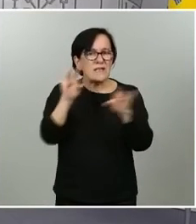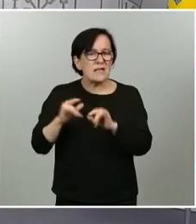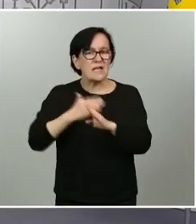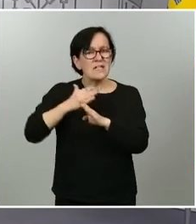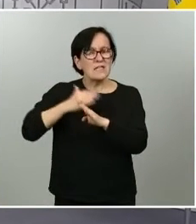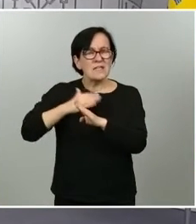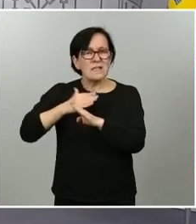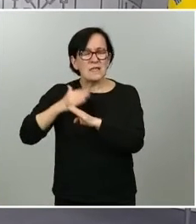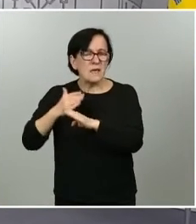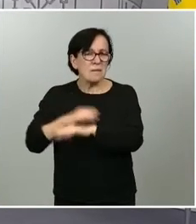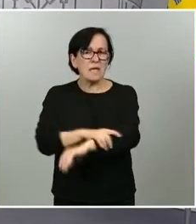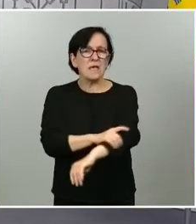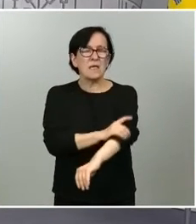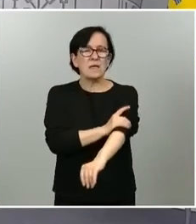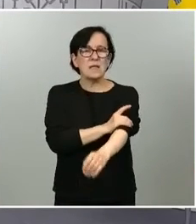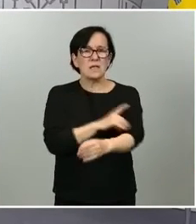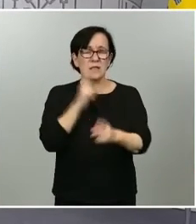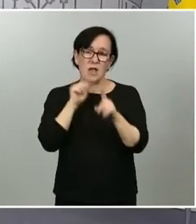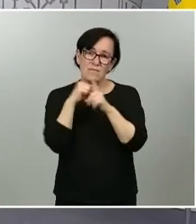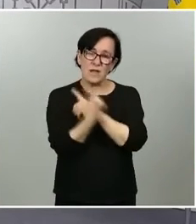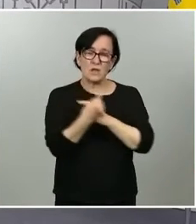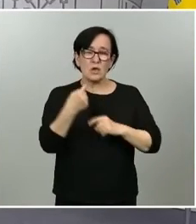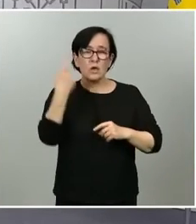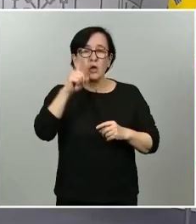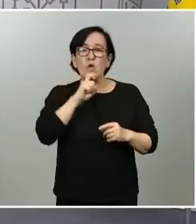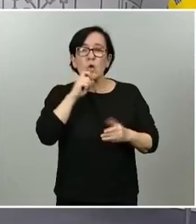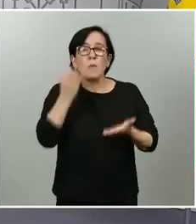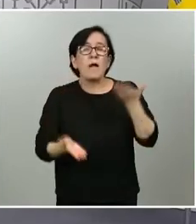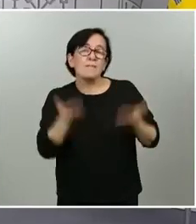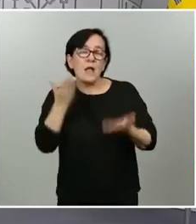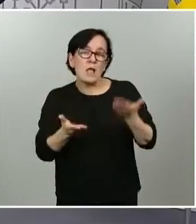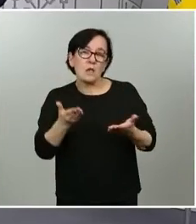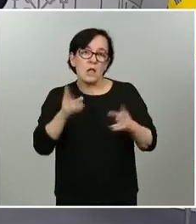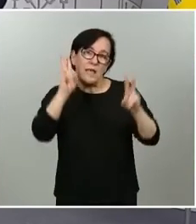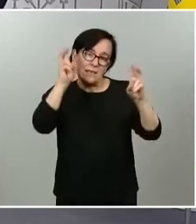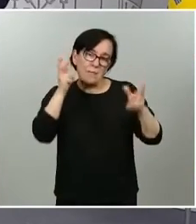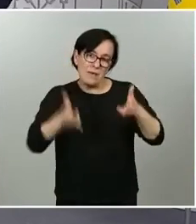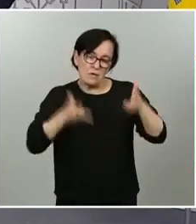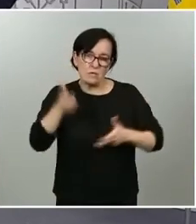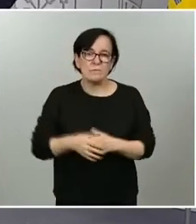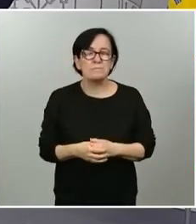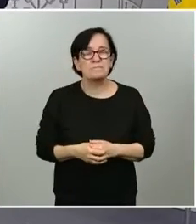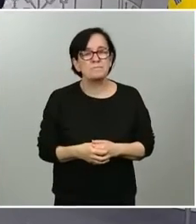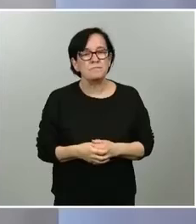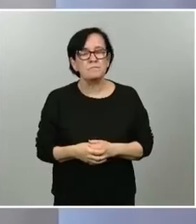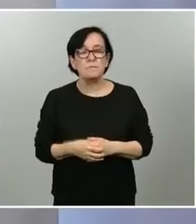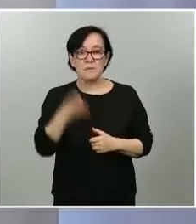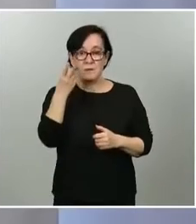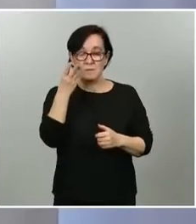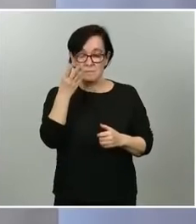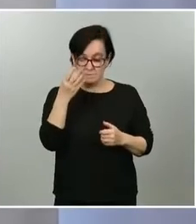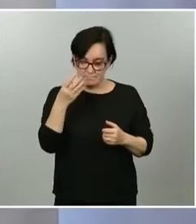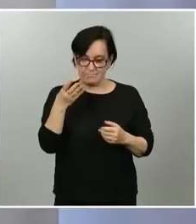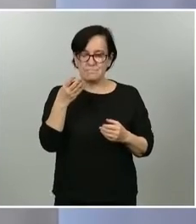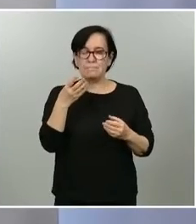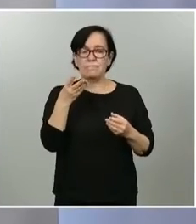los indicadores no sé cómo valoraron el tema de Euskadi muchas gracias sí muchas gracias gracias Adolfo